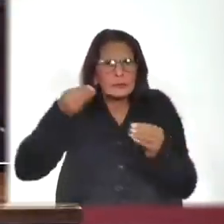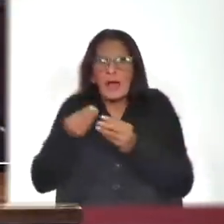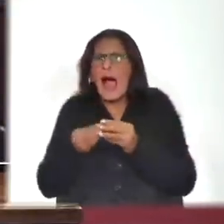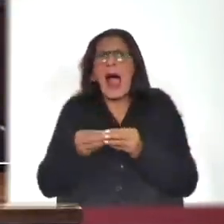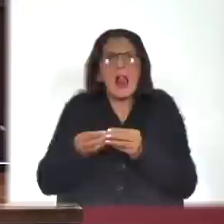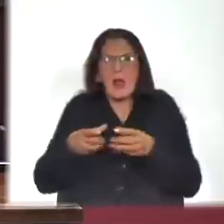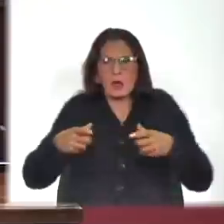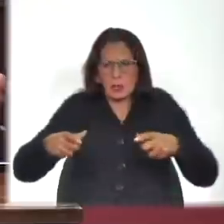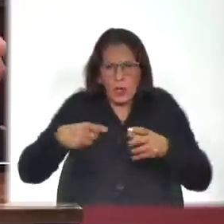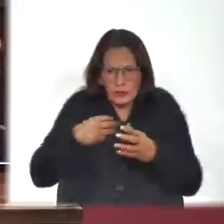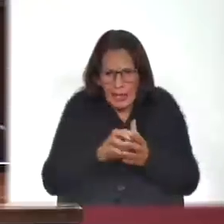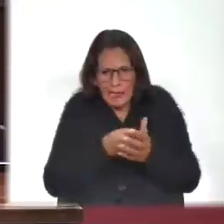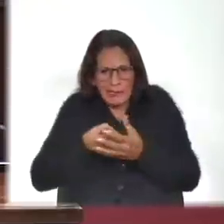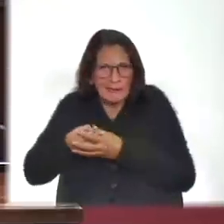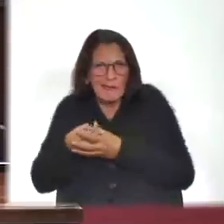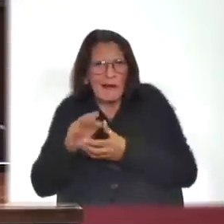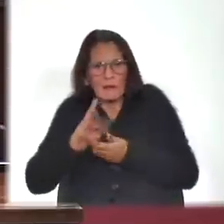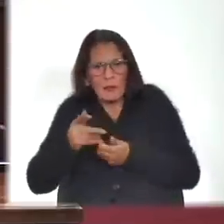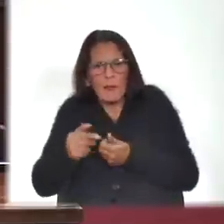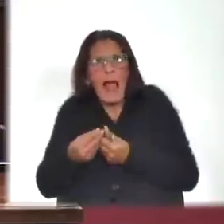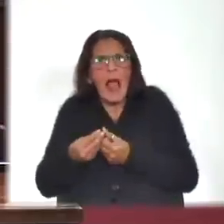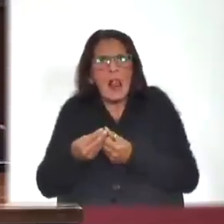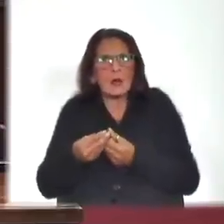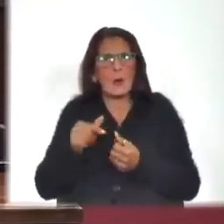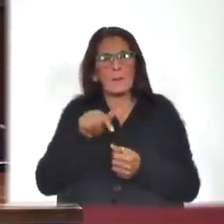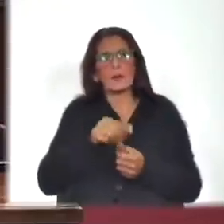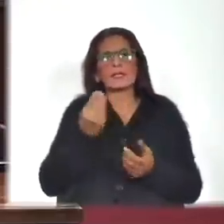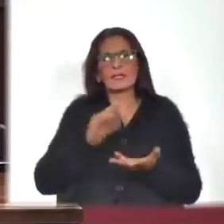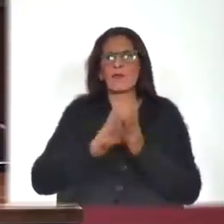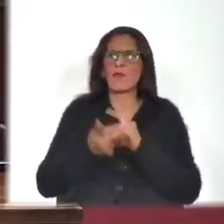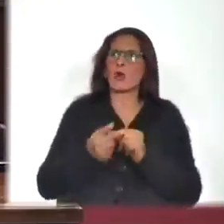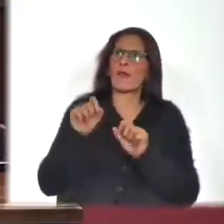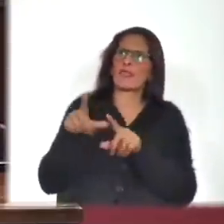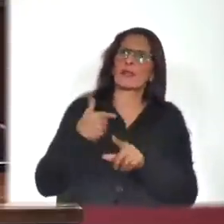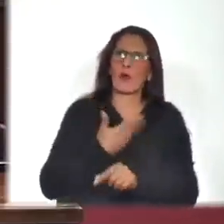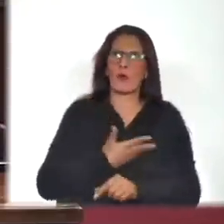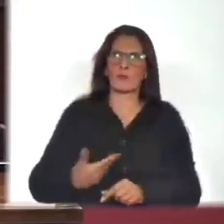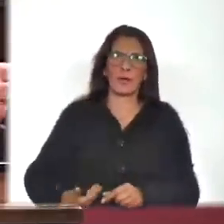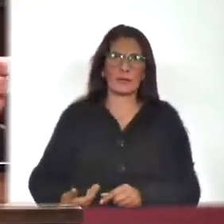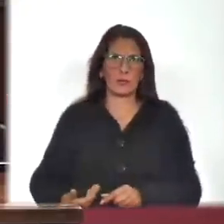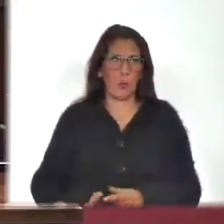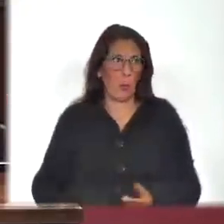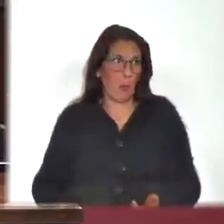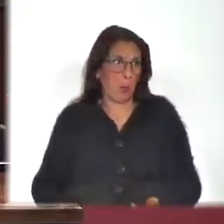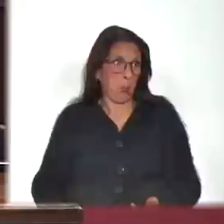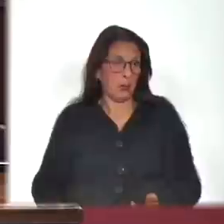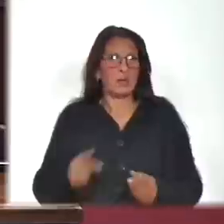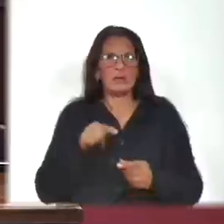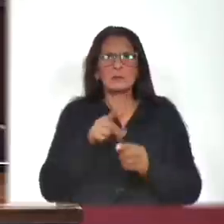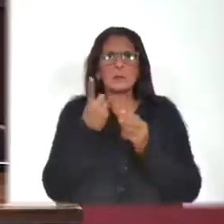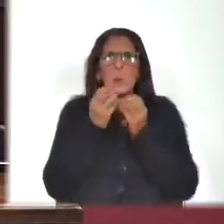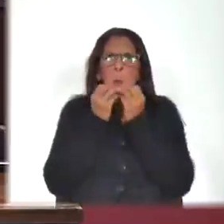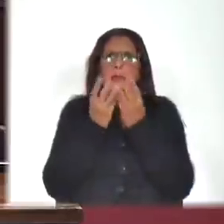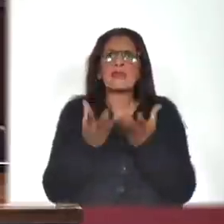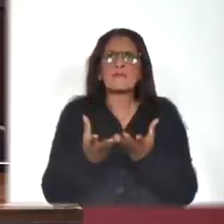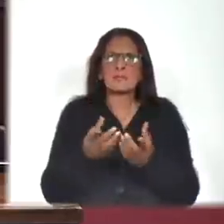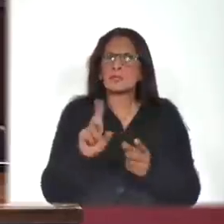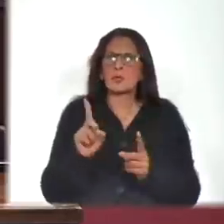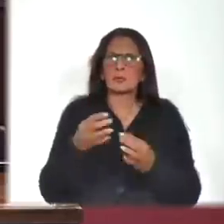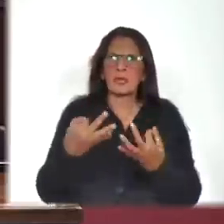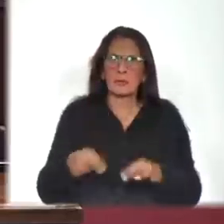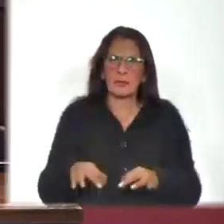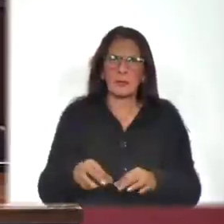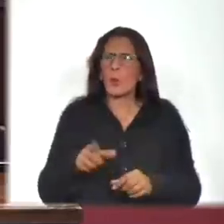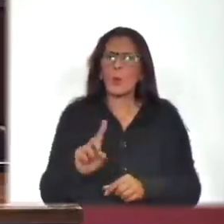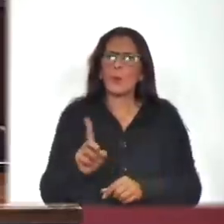pedazo de la torta y lo dejaron hacerlo porque, bueno, porque forma parte del gobierno. Bueno, obtuvo un beneficio indebido. Bueno, pues no es